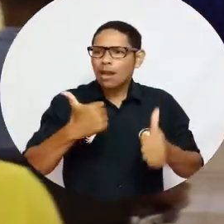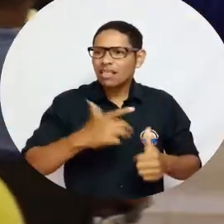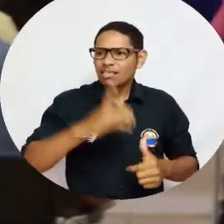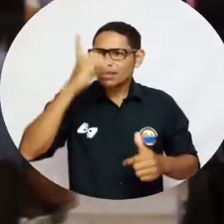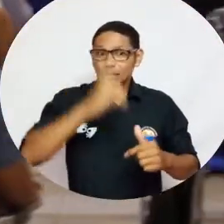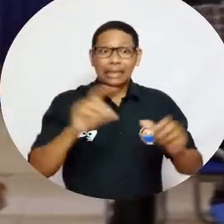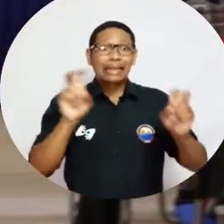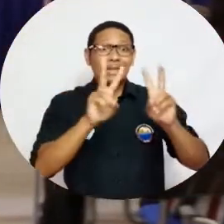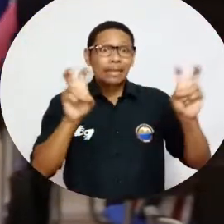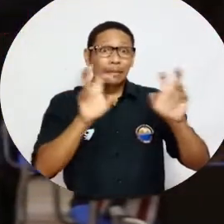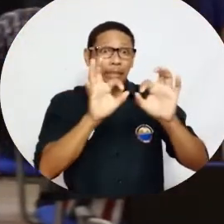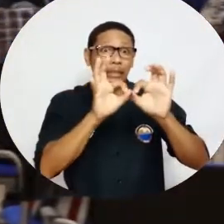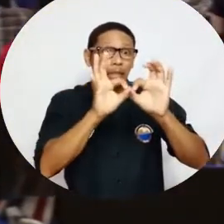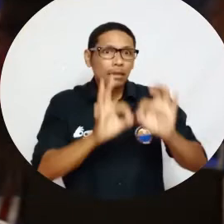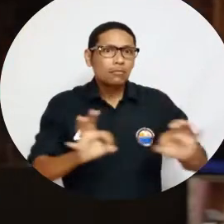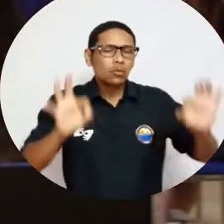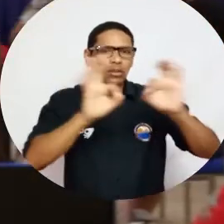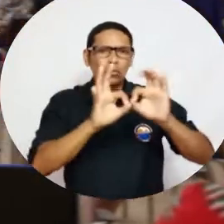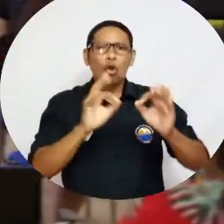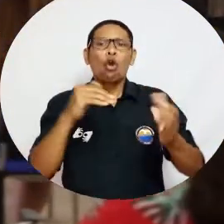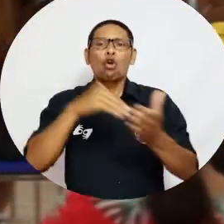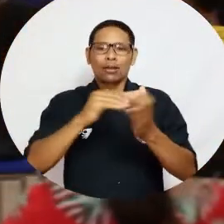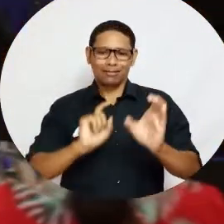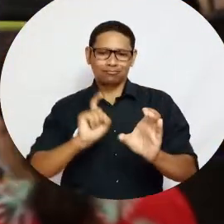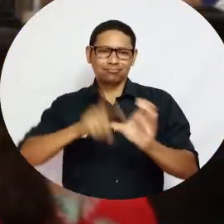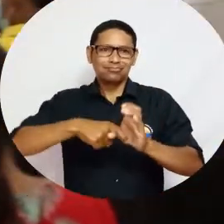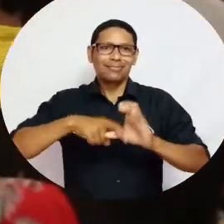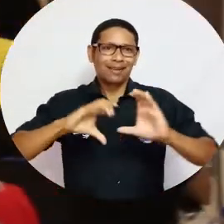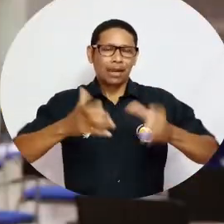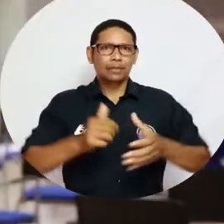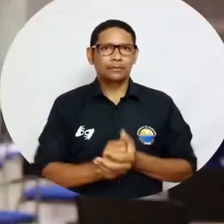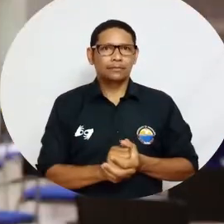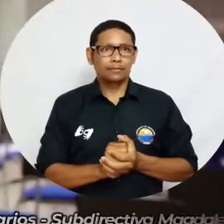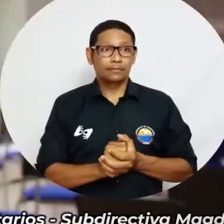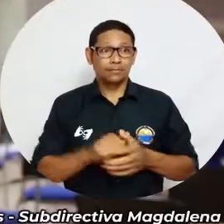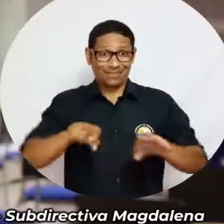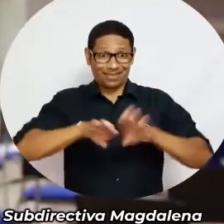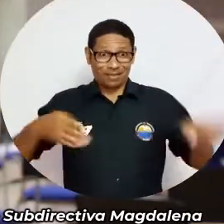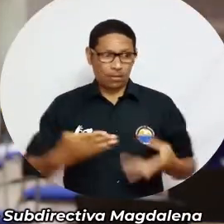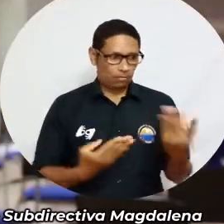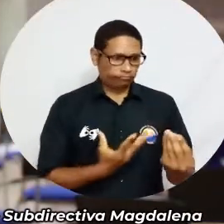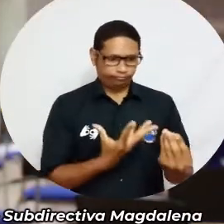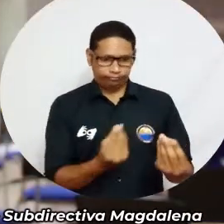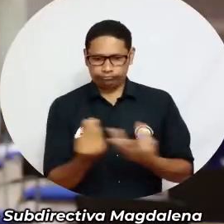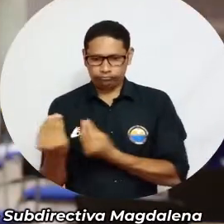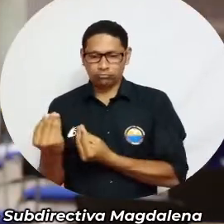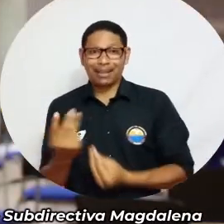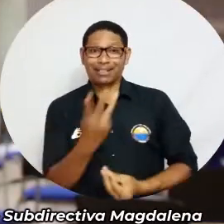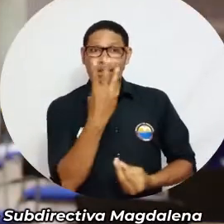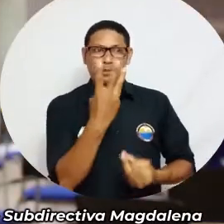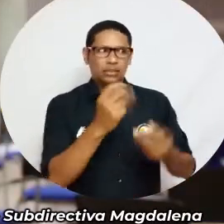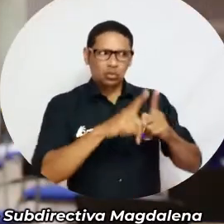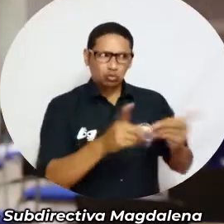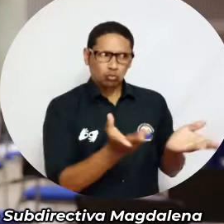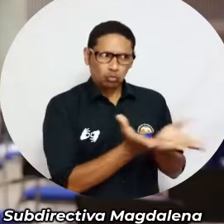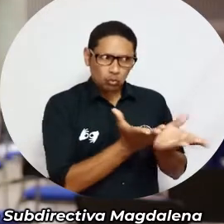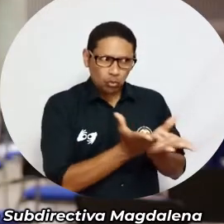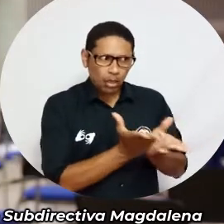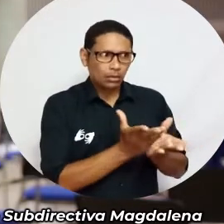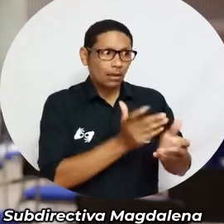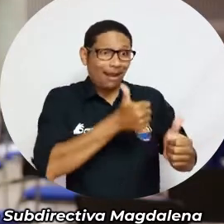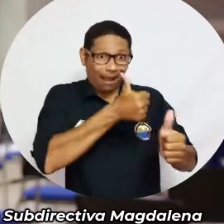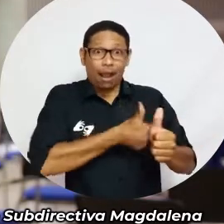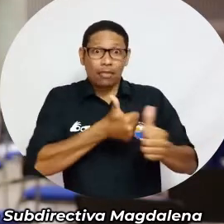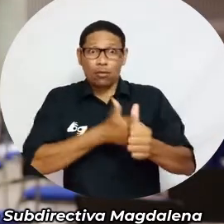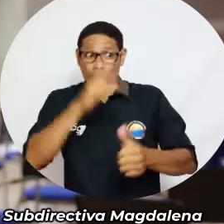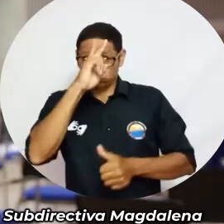se decidirá algunos temas importantes como el regreso a clase. En esta mesa triestamentaria hemos permitido que los estudiantes, con el respeto que se